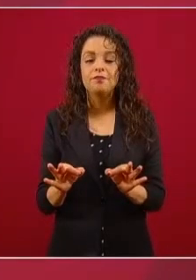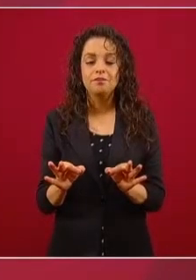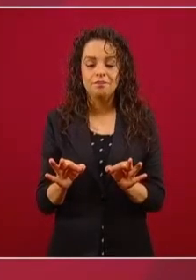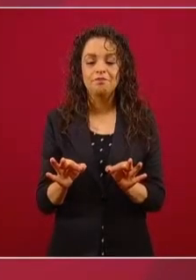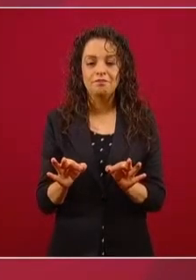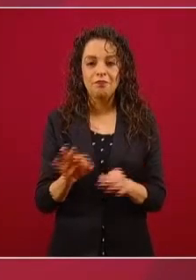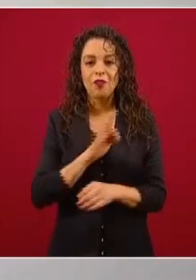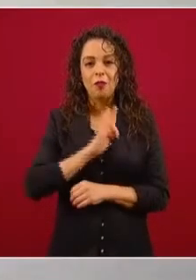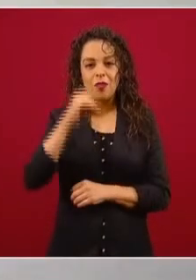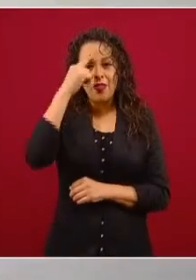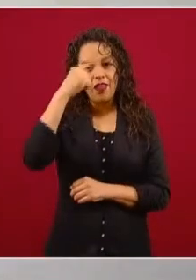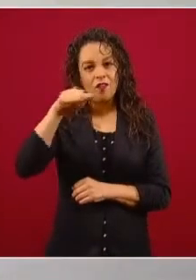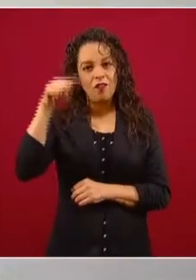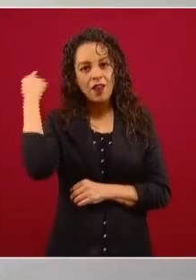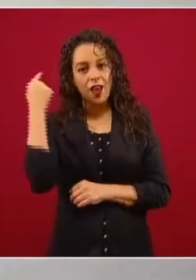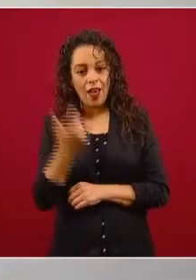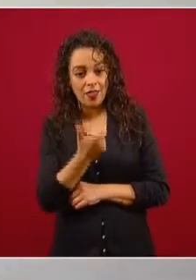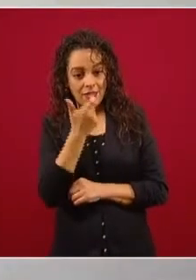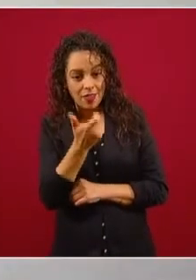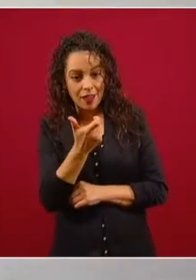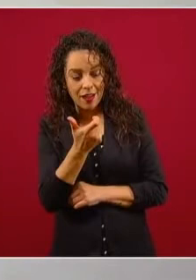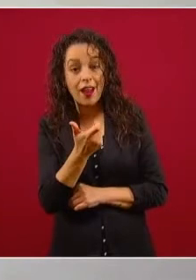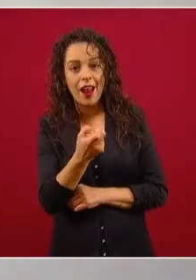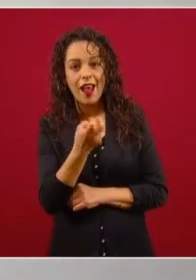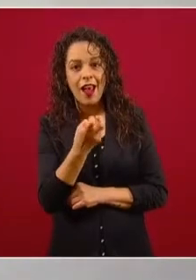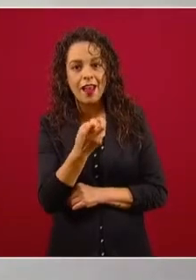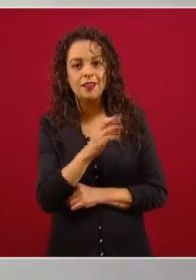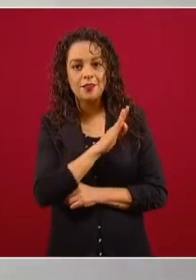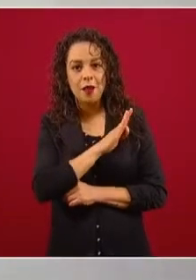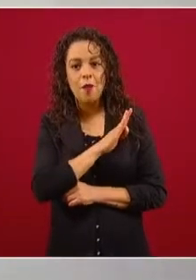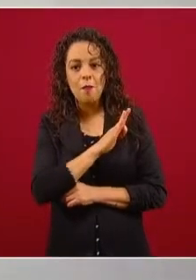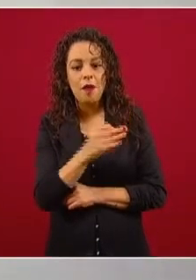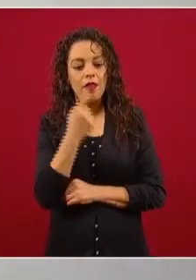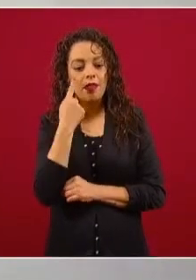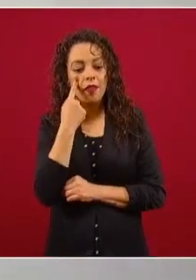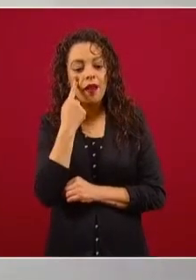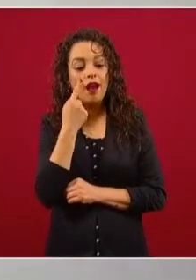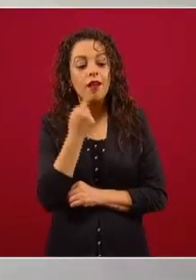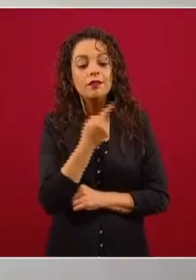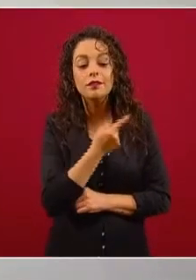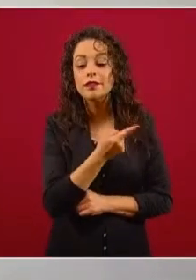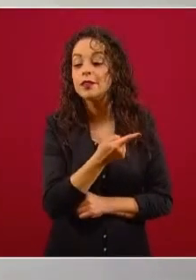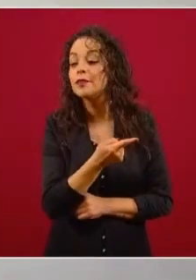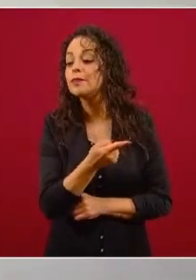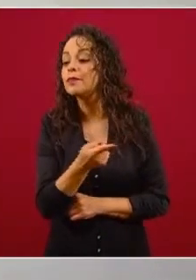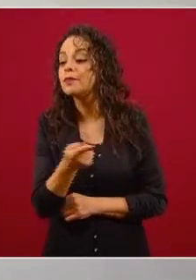a ver quién